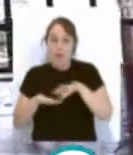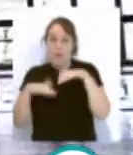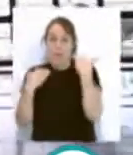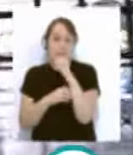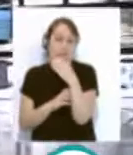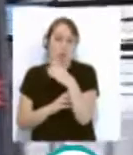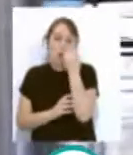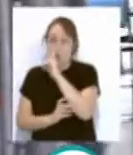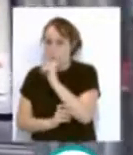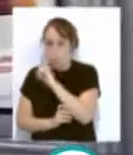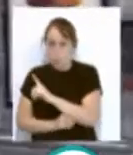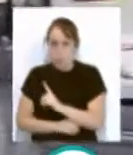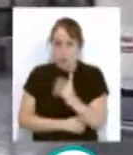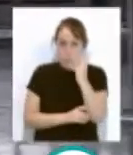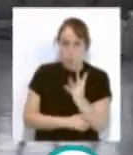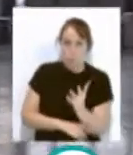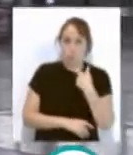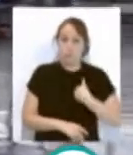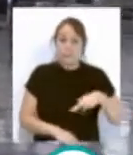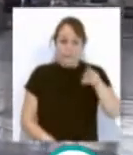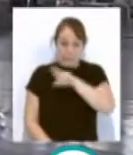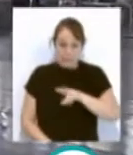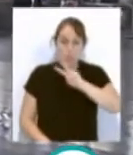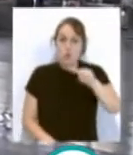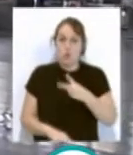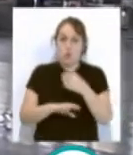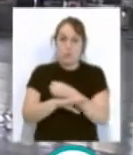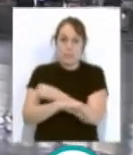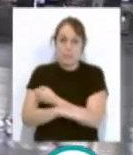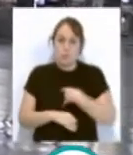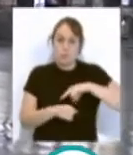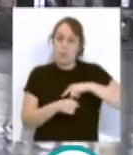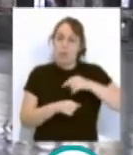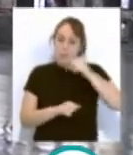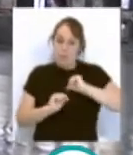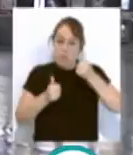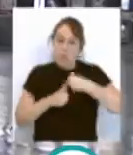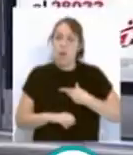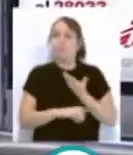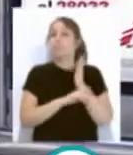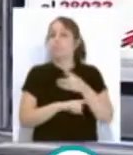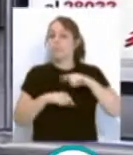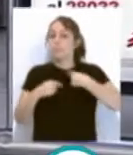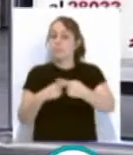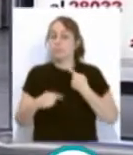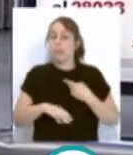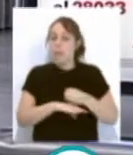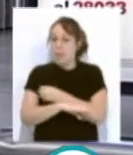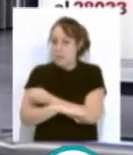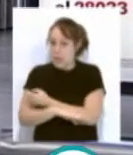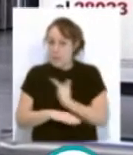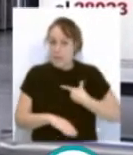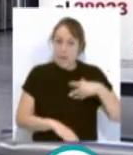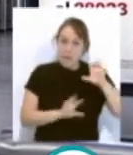Cortadura. Con la recuperación de estos dos trenes desde la jornada de este lunes, la oferta diaria de la línea de cercanías entre